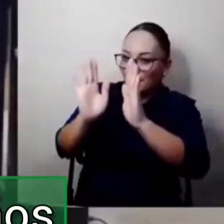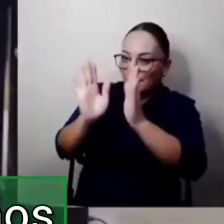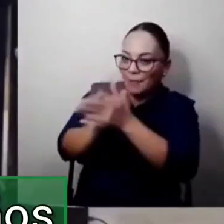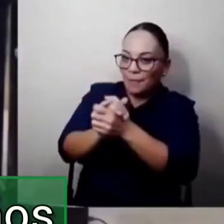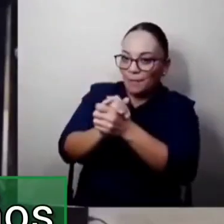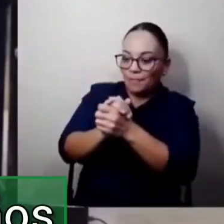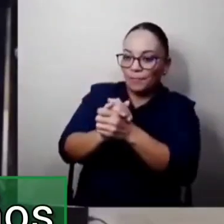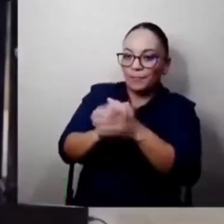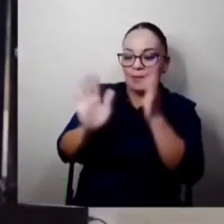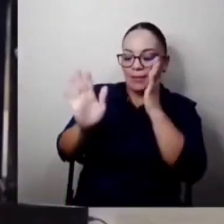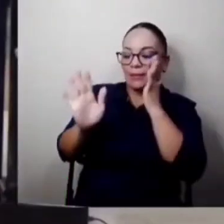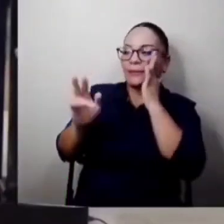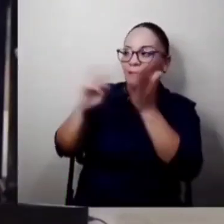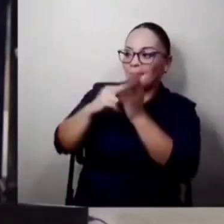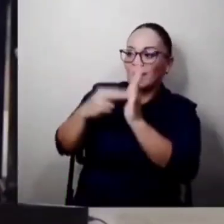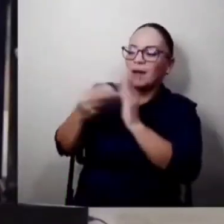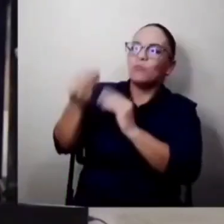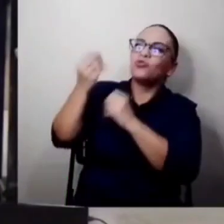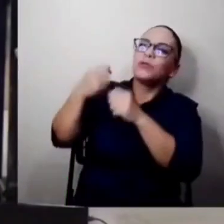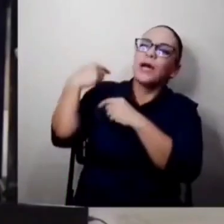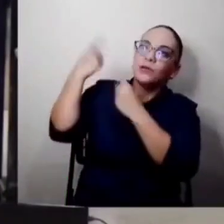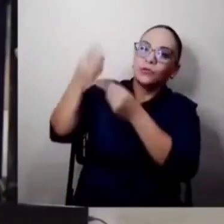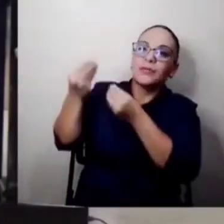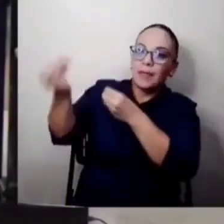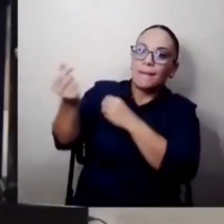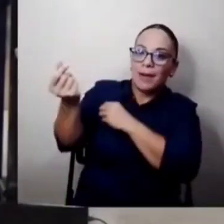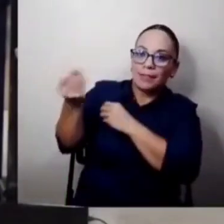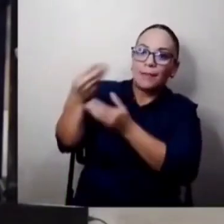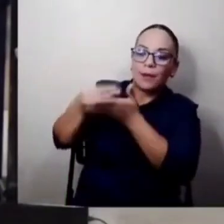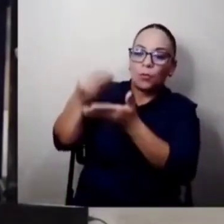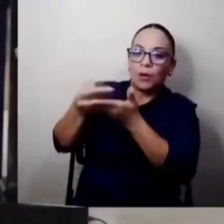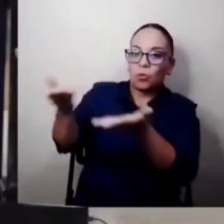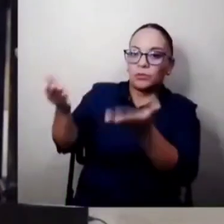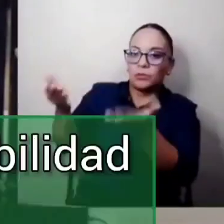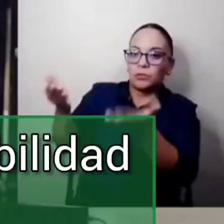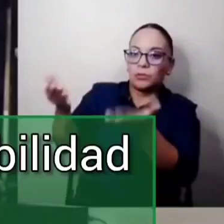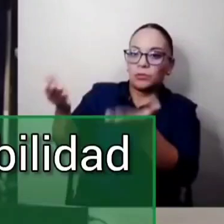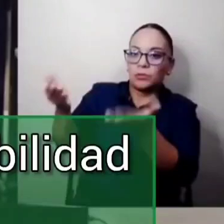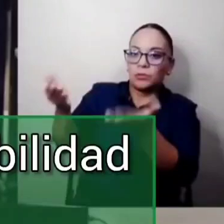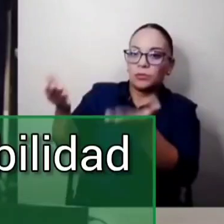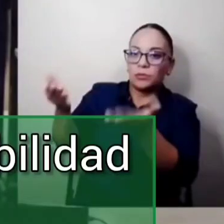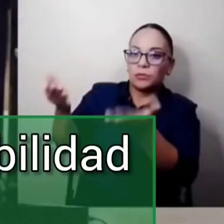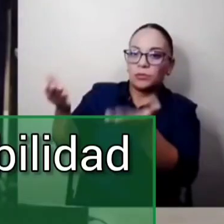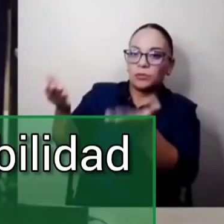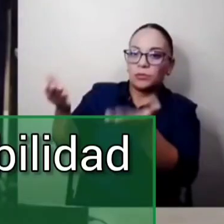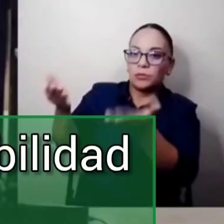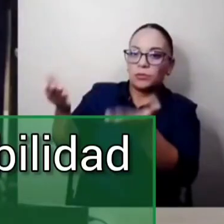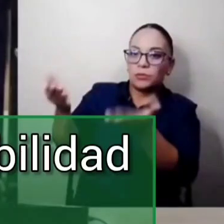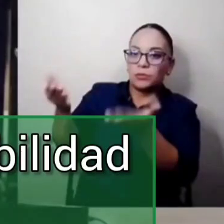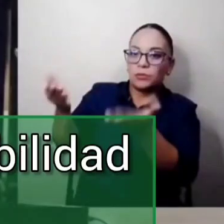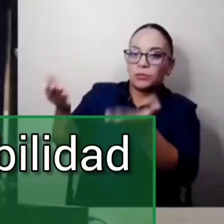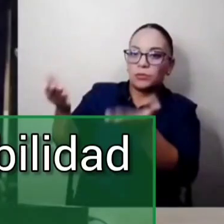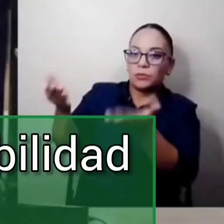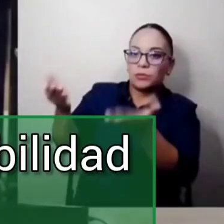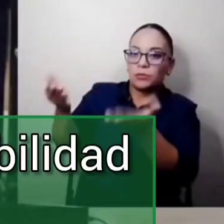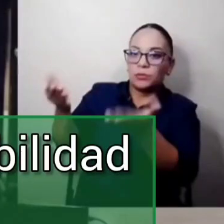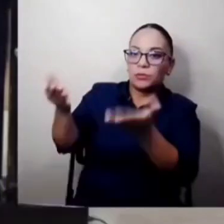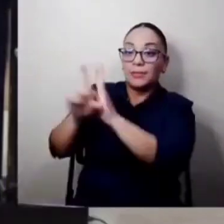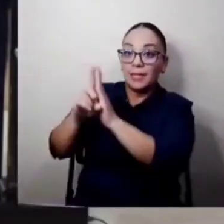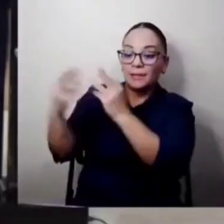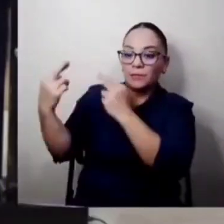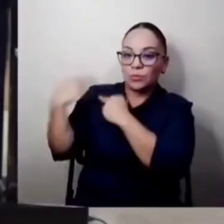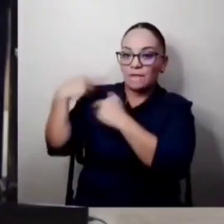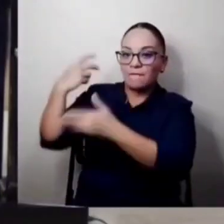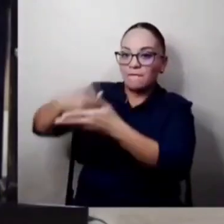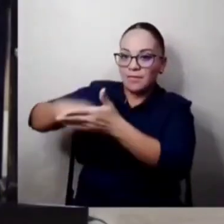plata desde hace años para que compraran cosas. Y se cambió la fórmula. Entonces, viene la ley de responsabilidad fiscal, o la